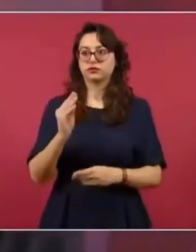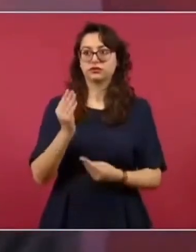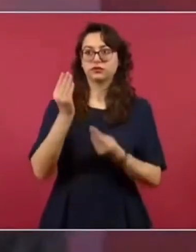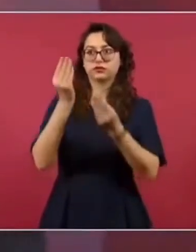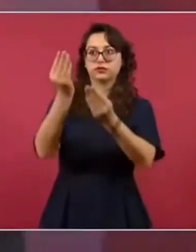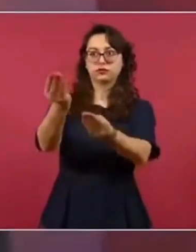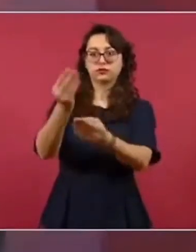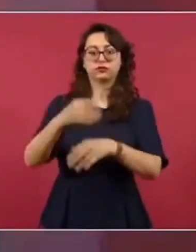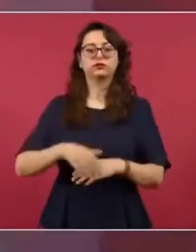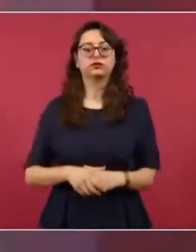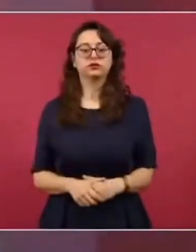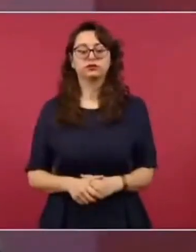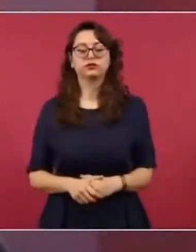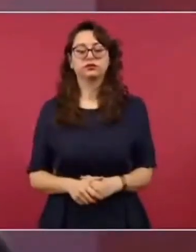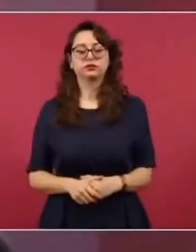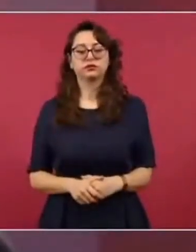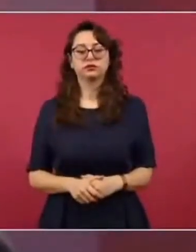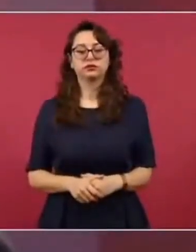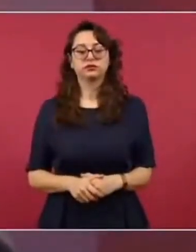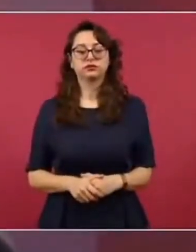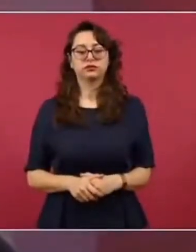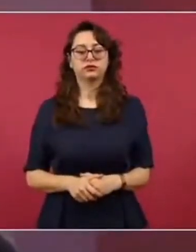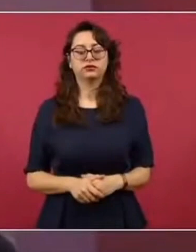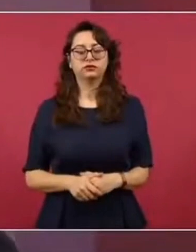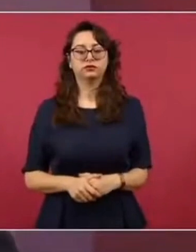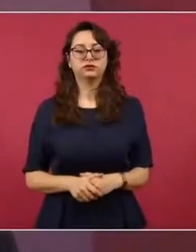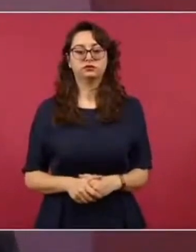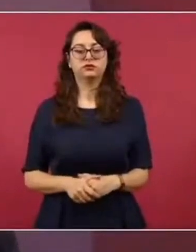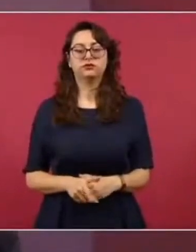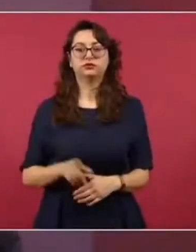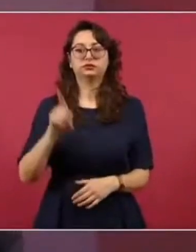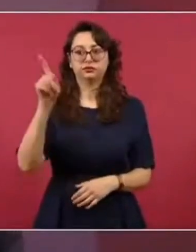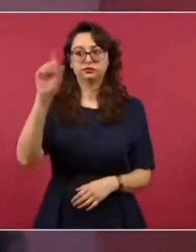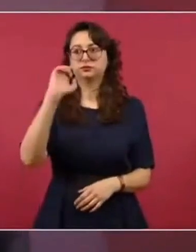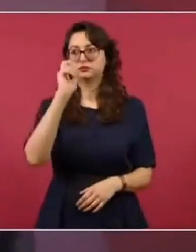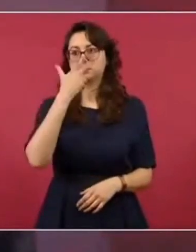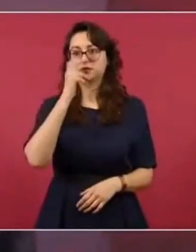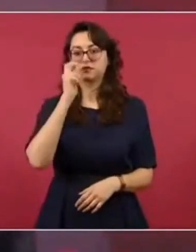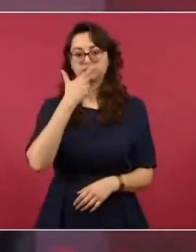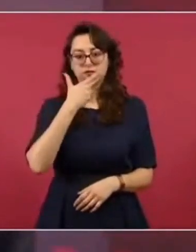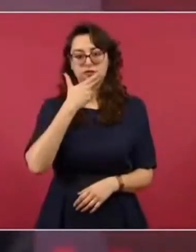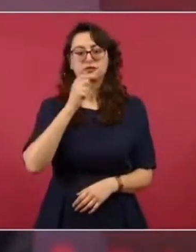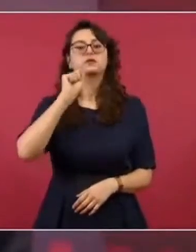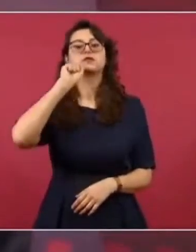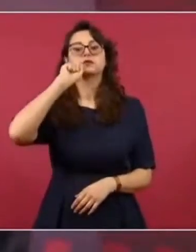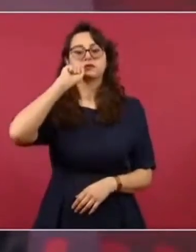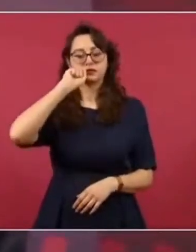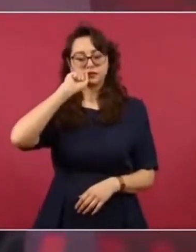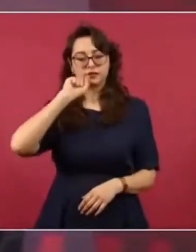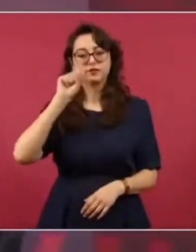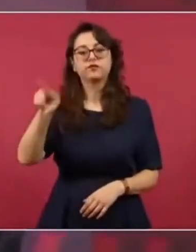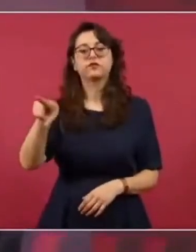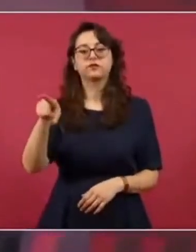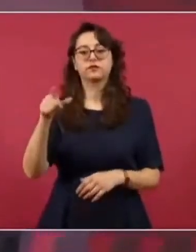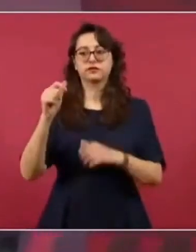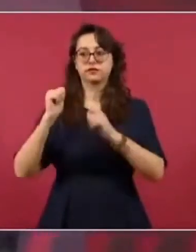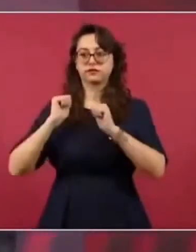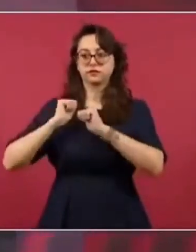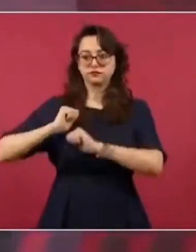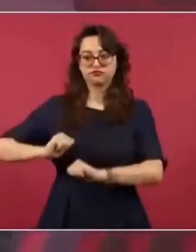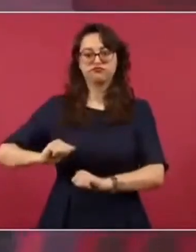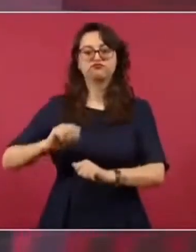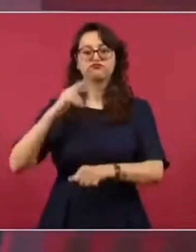El delegado de la Fiscalía en Chihuahua está atendiendo este asunto, pero